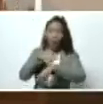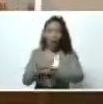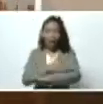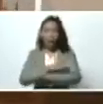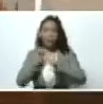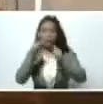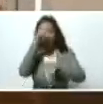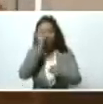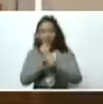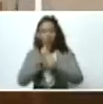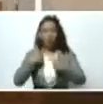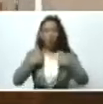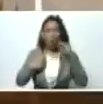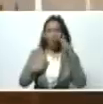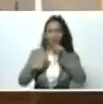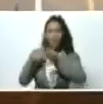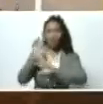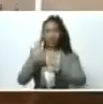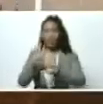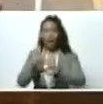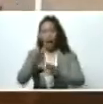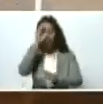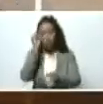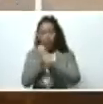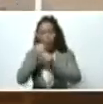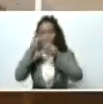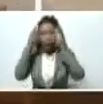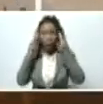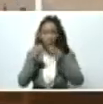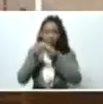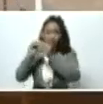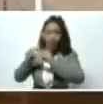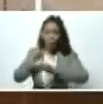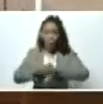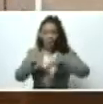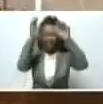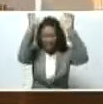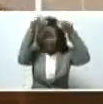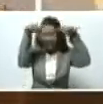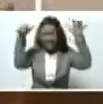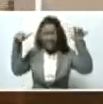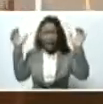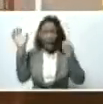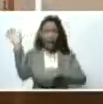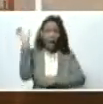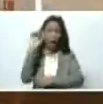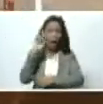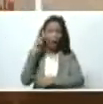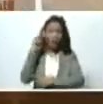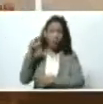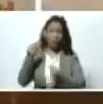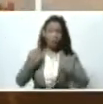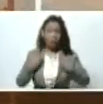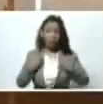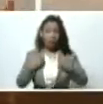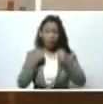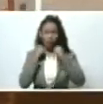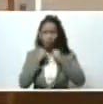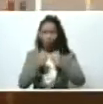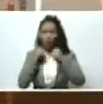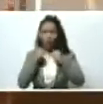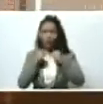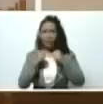estuve viendo que ya estaban en las labores de limpieza. Bueno, porque el chaparrón aquí en la Gran Caracas lo vivimos intensamente.